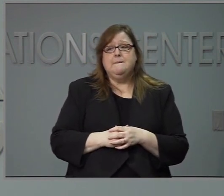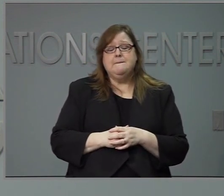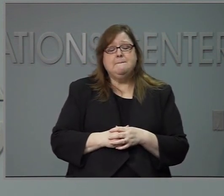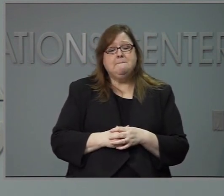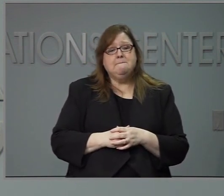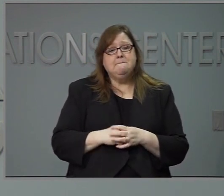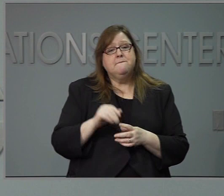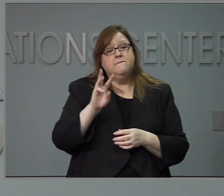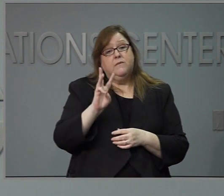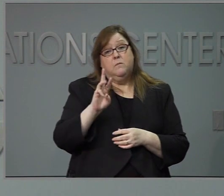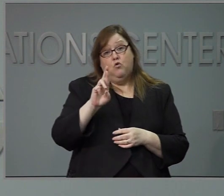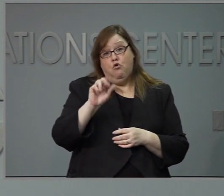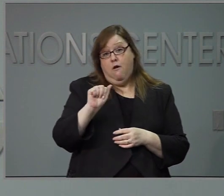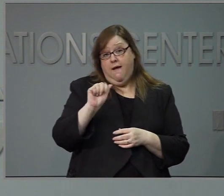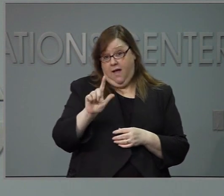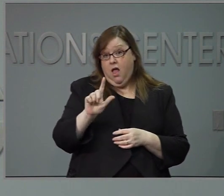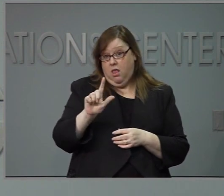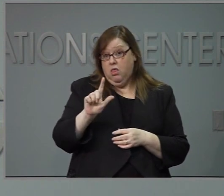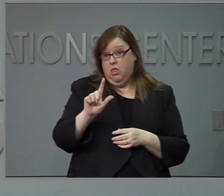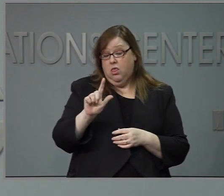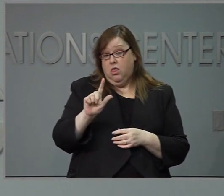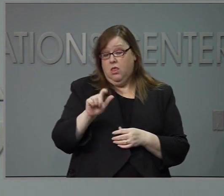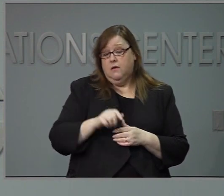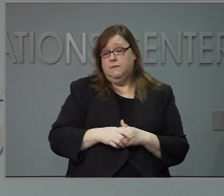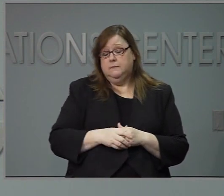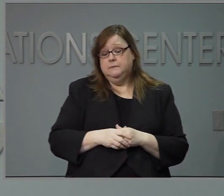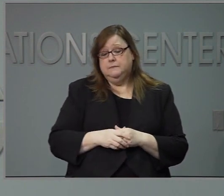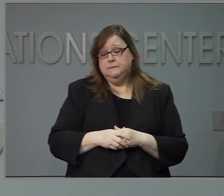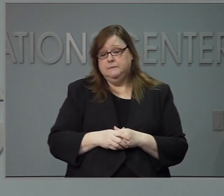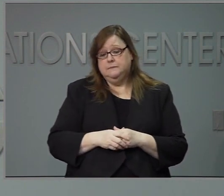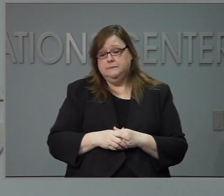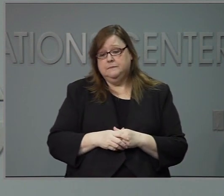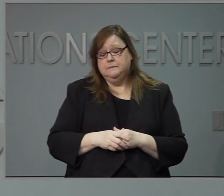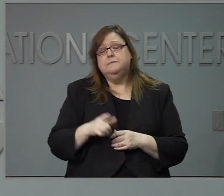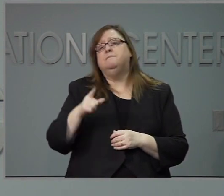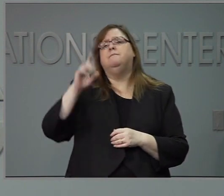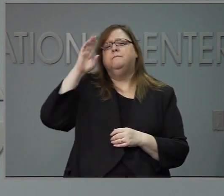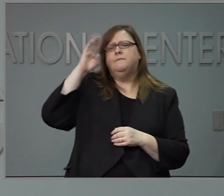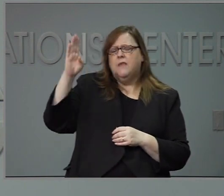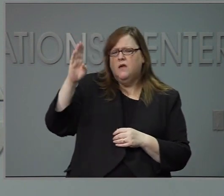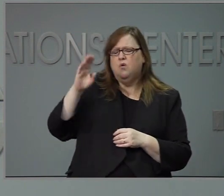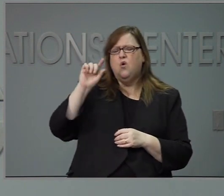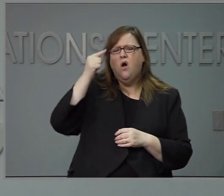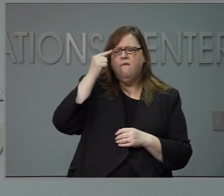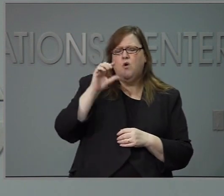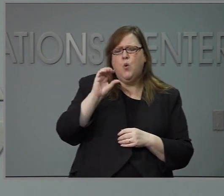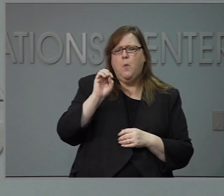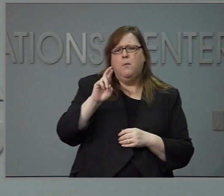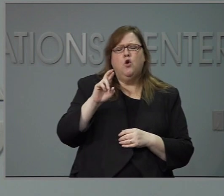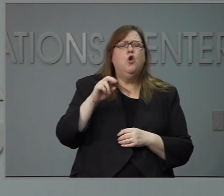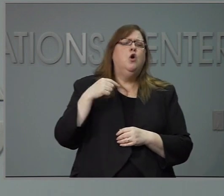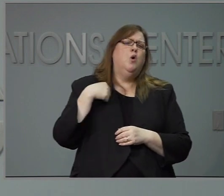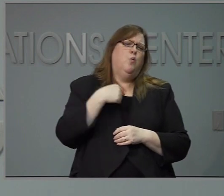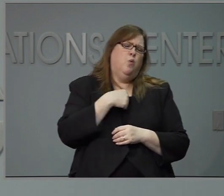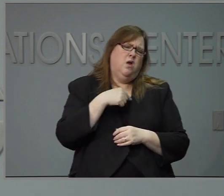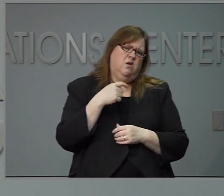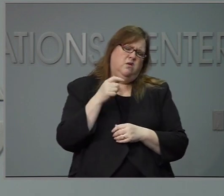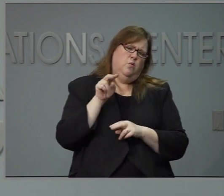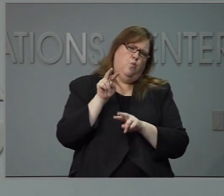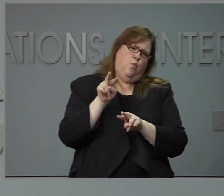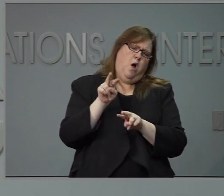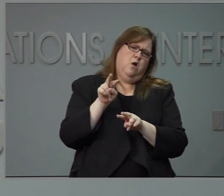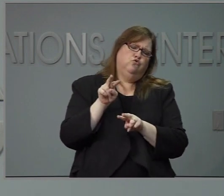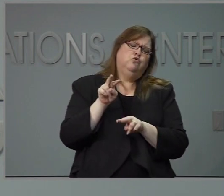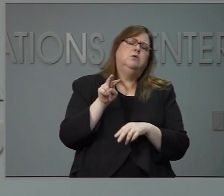Florin Heffner, R. Hola. Hola, vimos ayer como el presidente Trump se